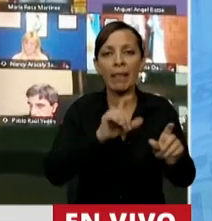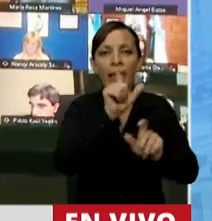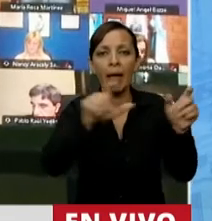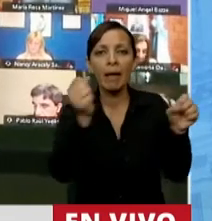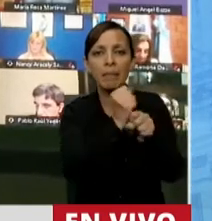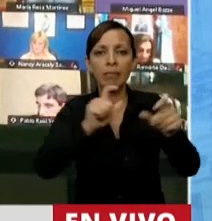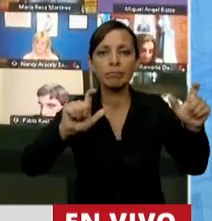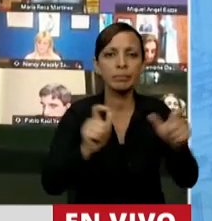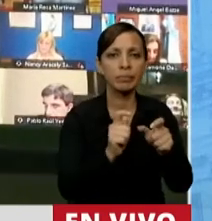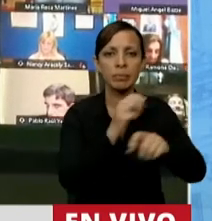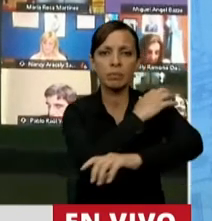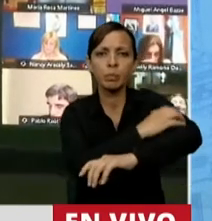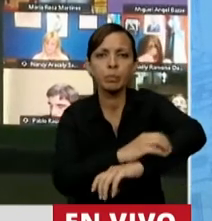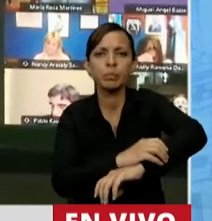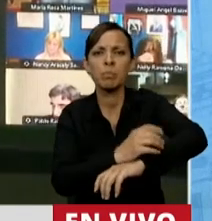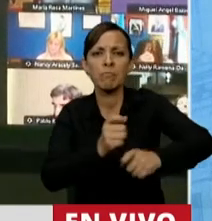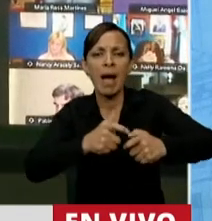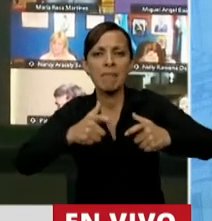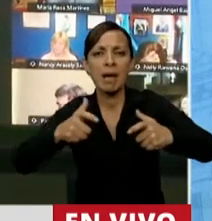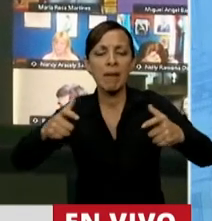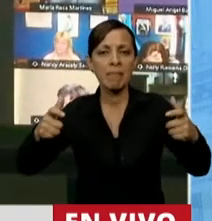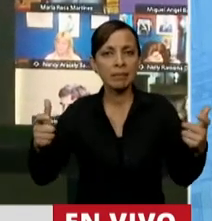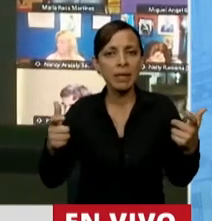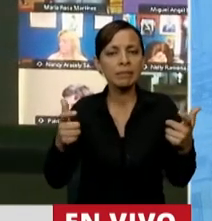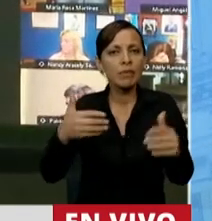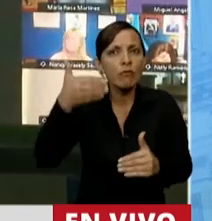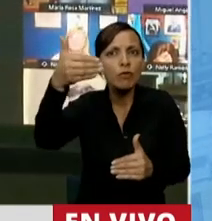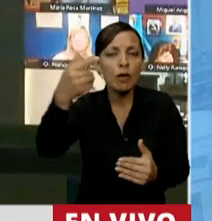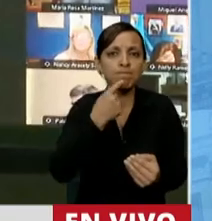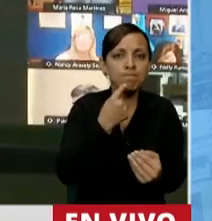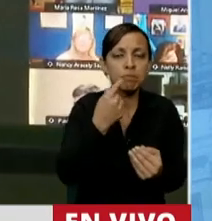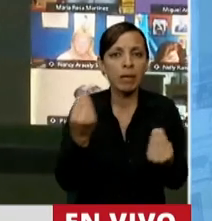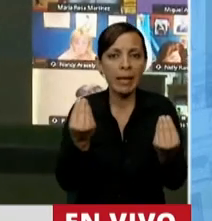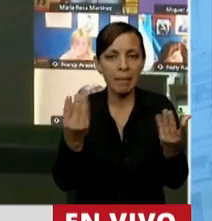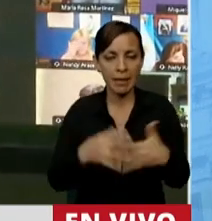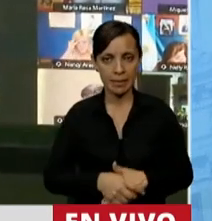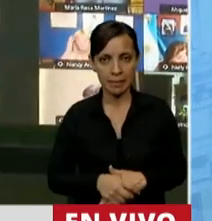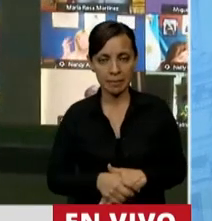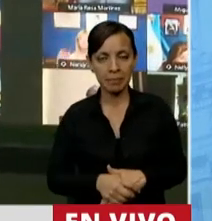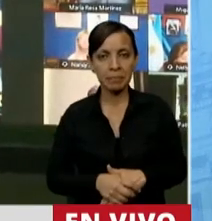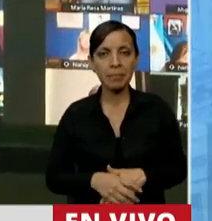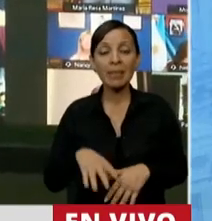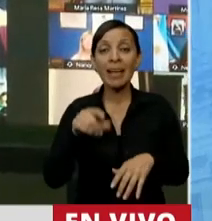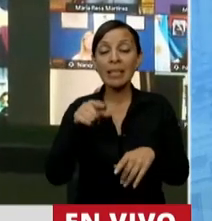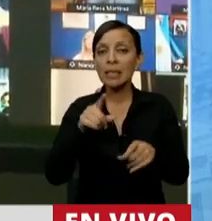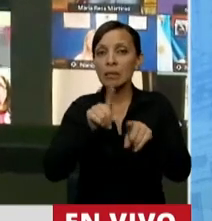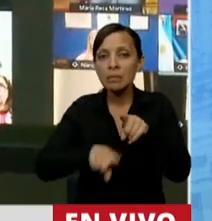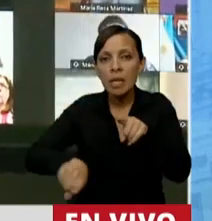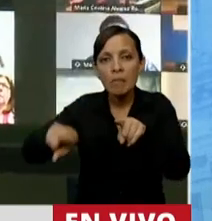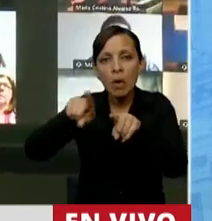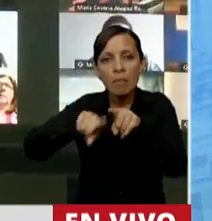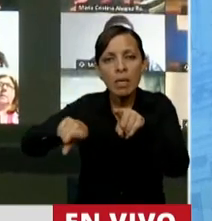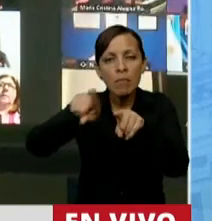marginalidad, la pobreza creciente y estructural y un futuro incierto. Poder salir de ese círculo